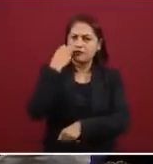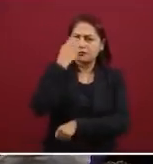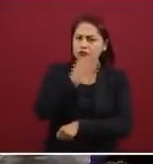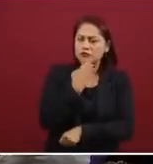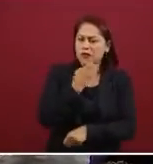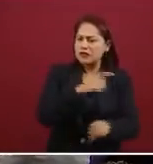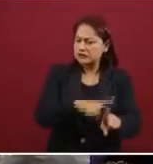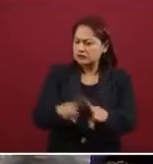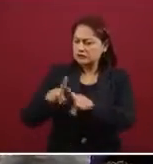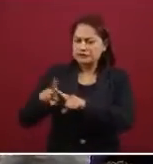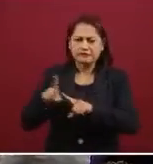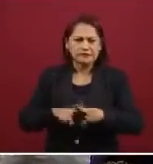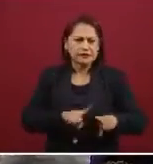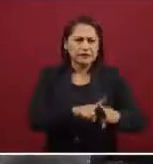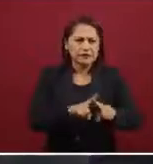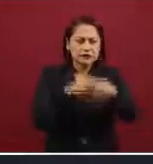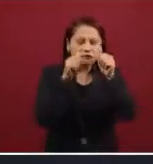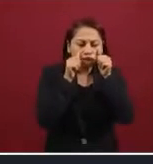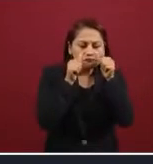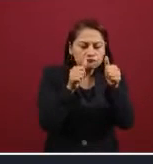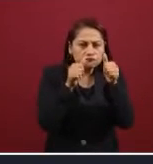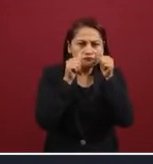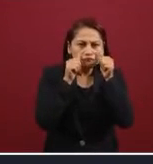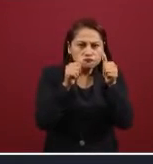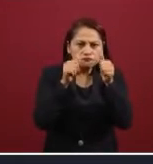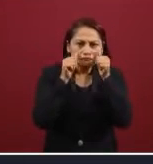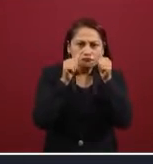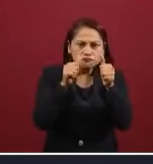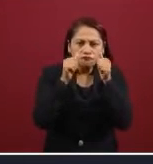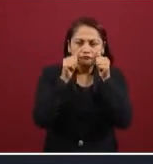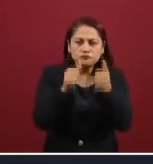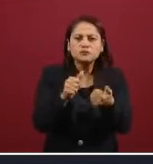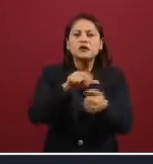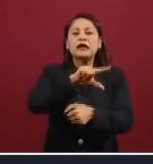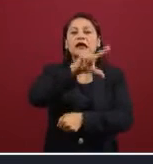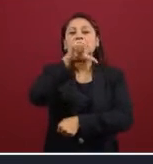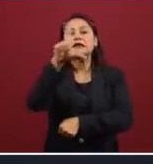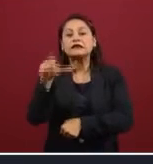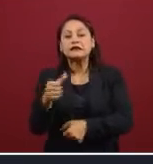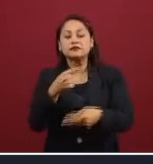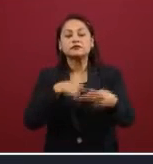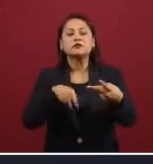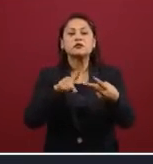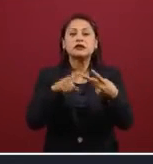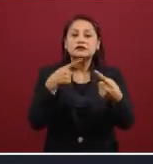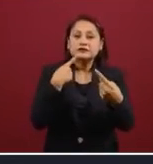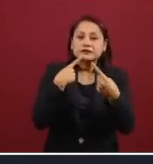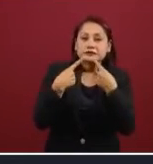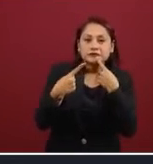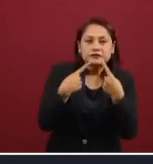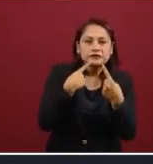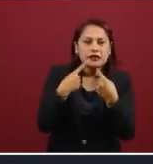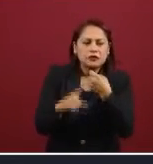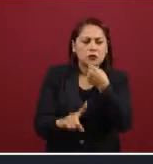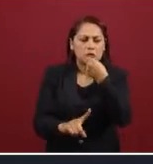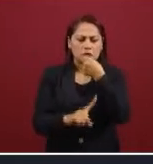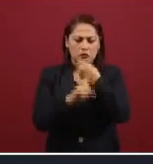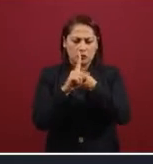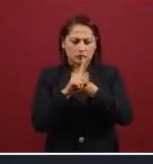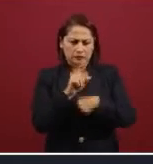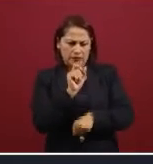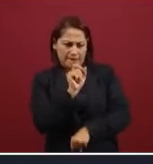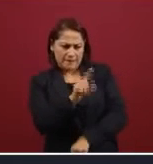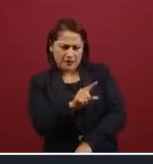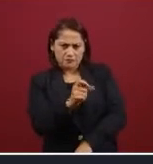este puente para construir posteriormente un diálogo que nos permita encontrar frente a estos problemas comunes que estamos enfrentando